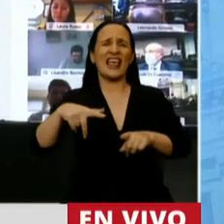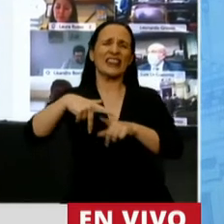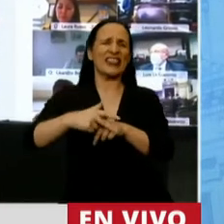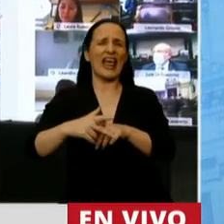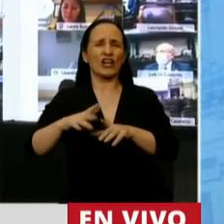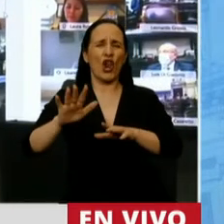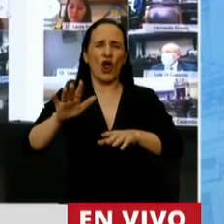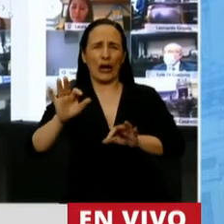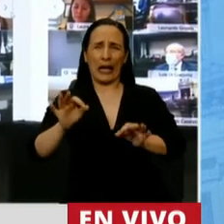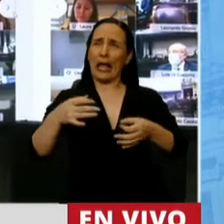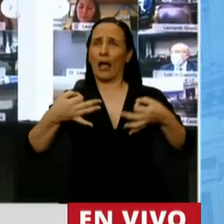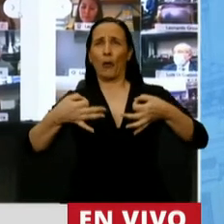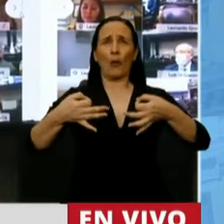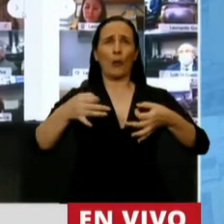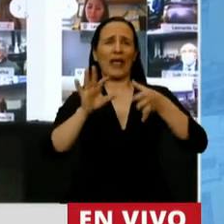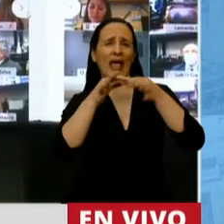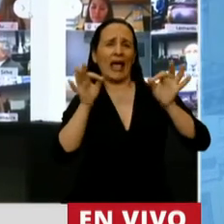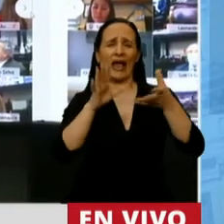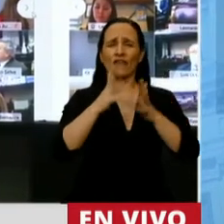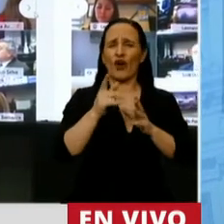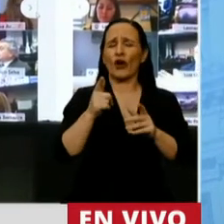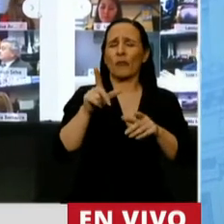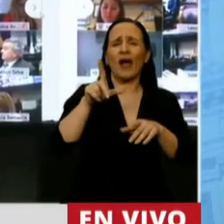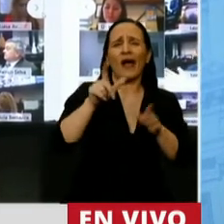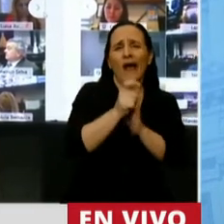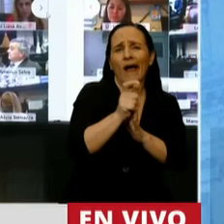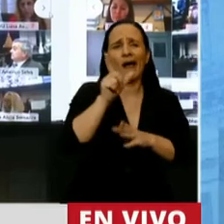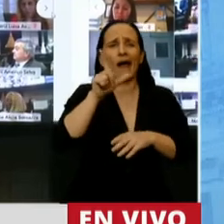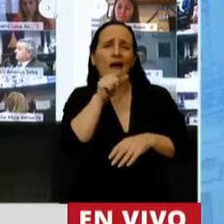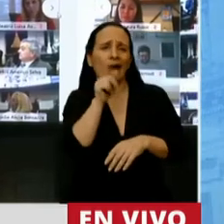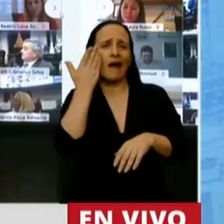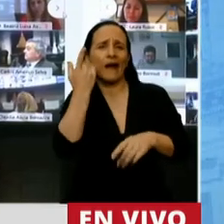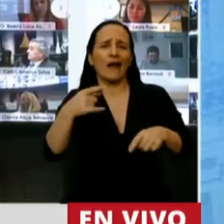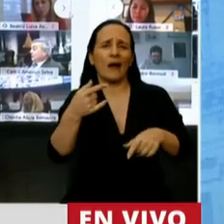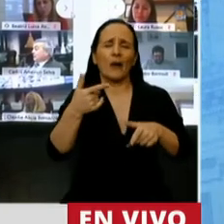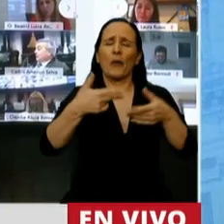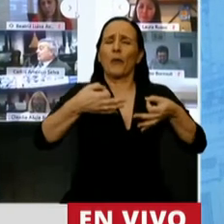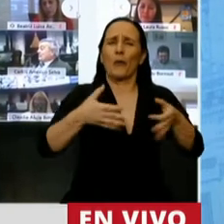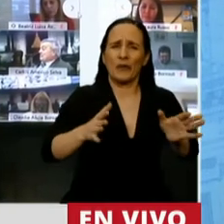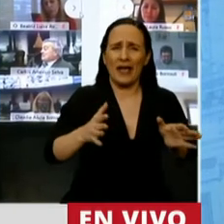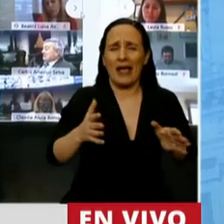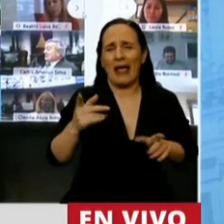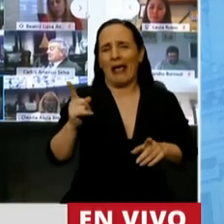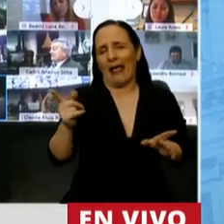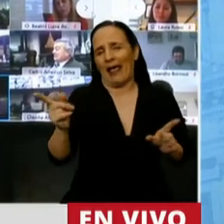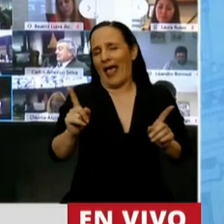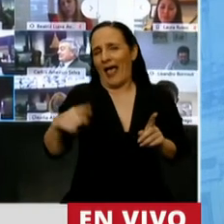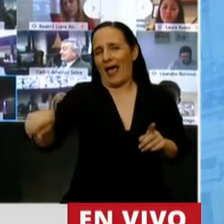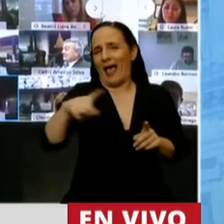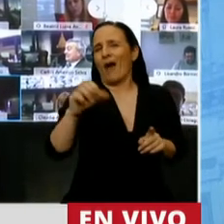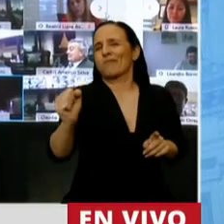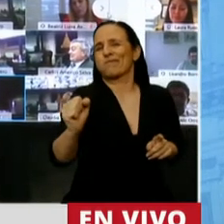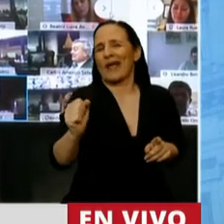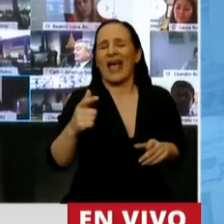y sabemos funcionar correctamente en las redes sociales, o alguna vez alguno no dijo algo que fue